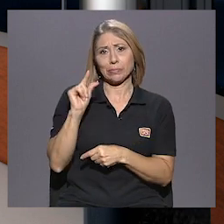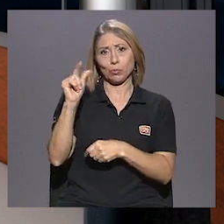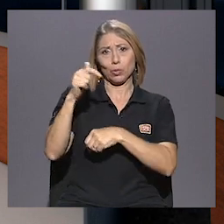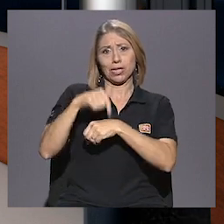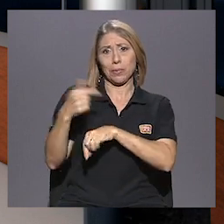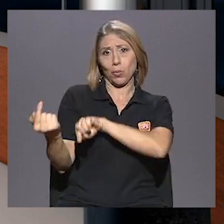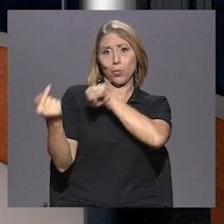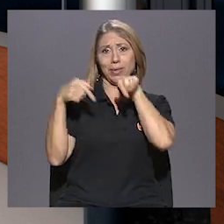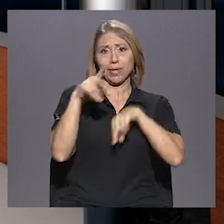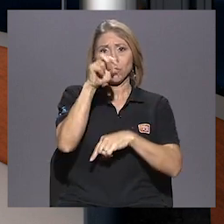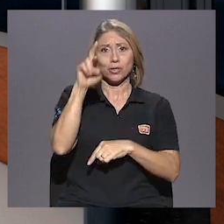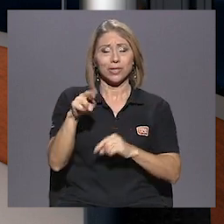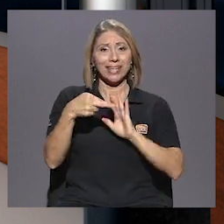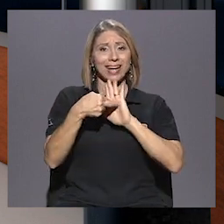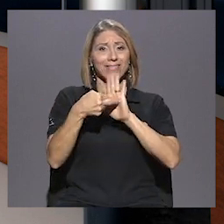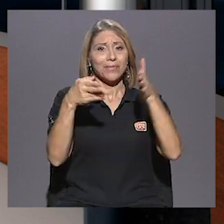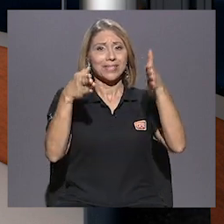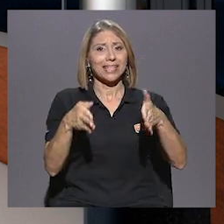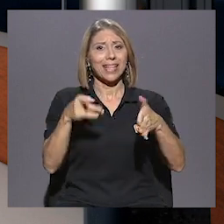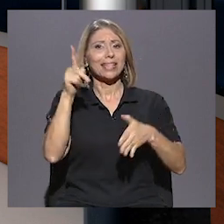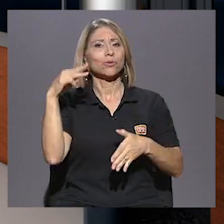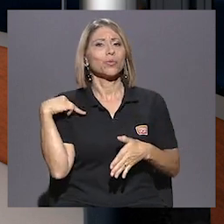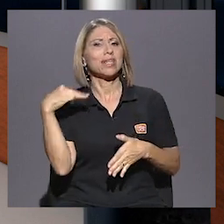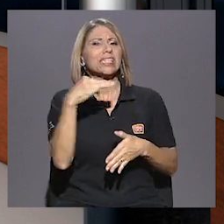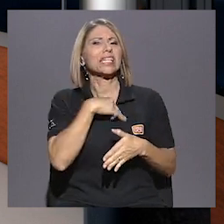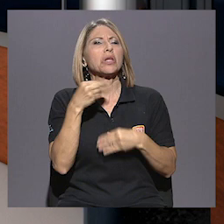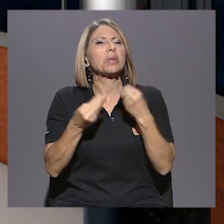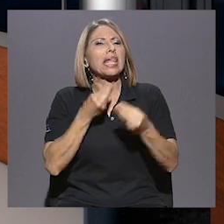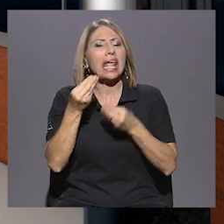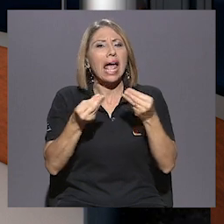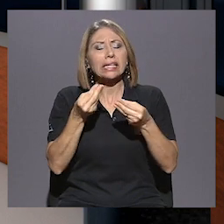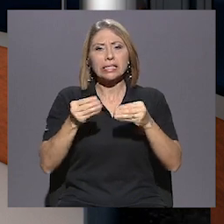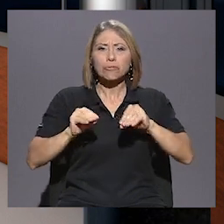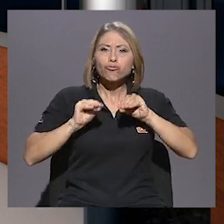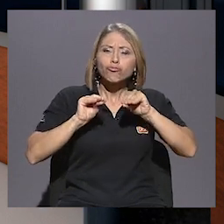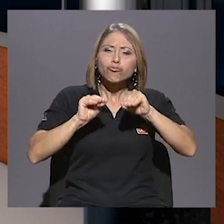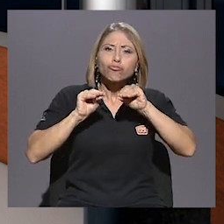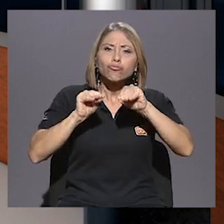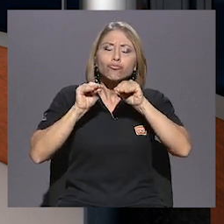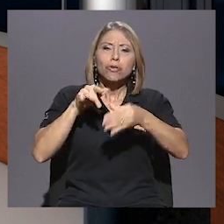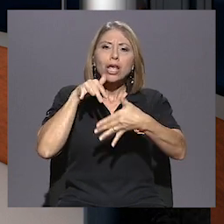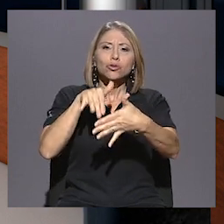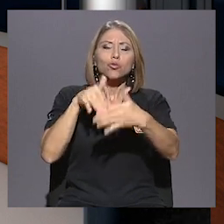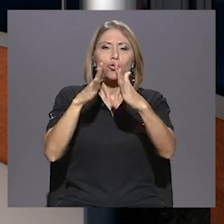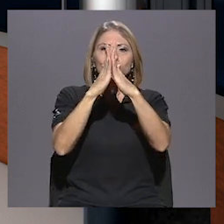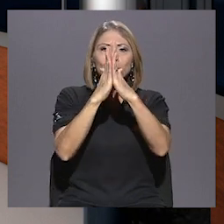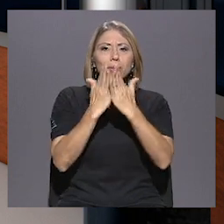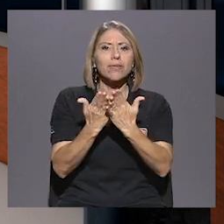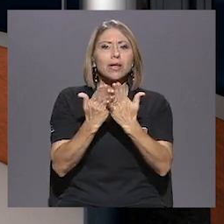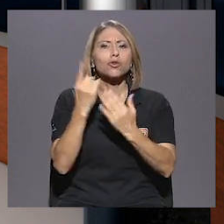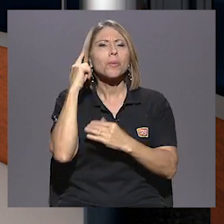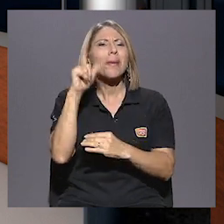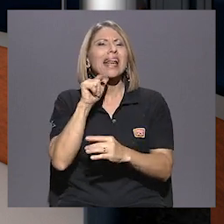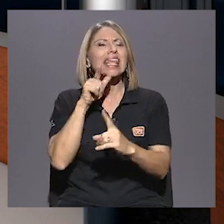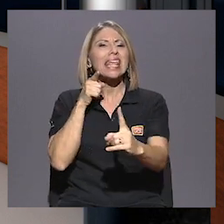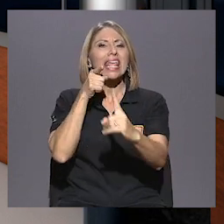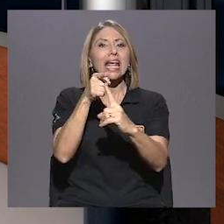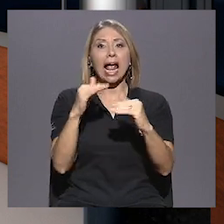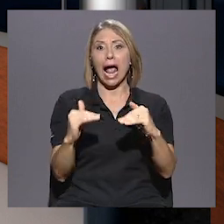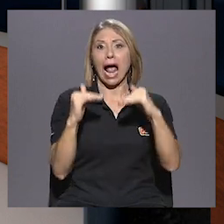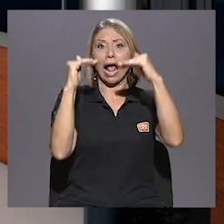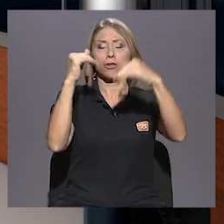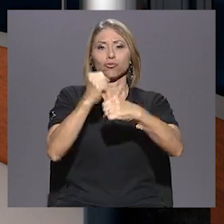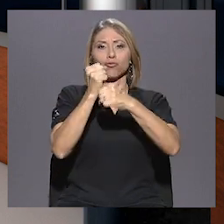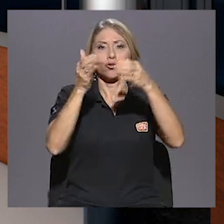vinieron a Costa Rica representantes de un ministerio que se dedica a impartir estudios bíblicos a altos funcionarios de la Casa